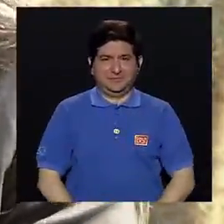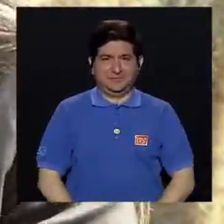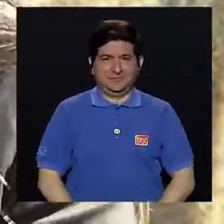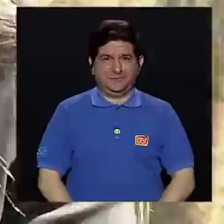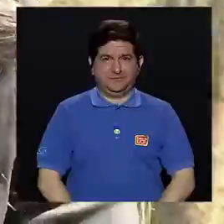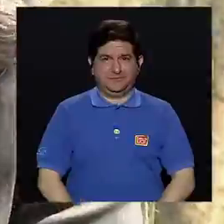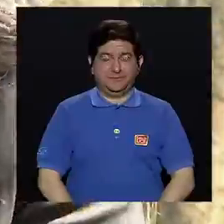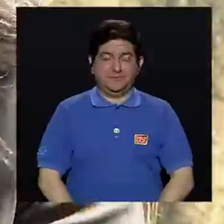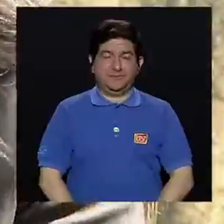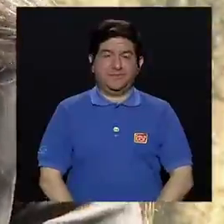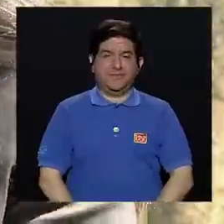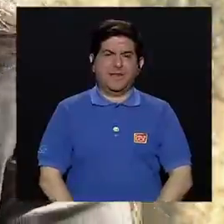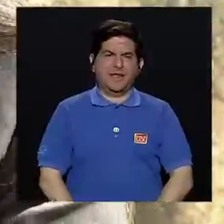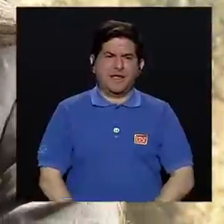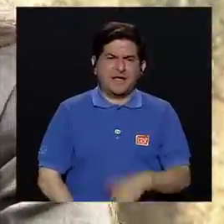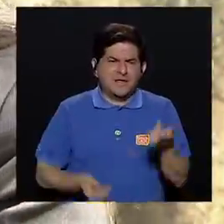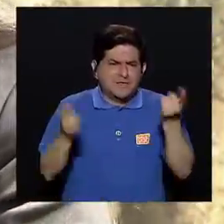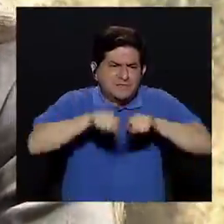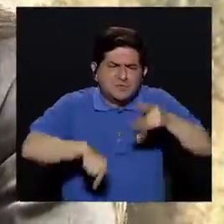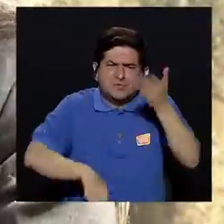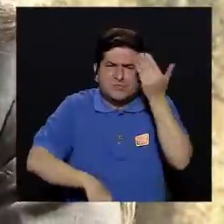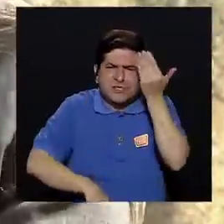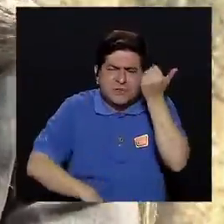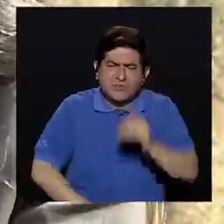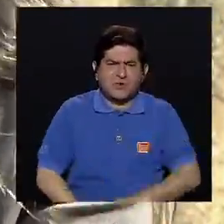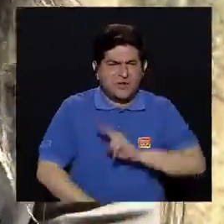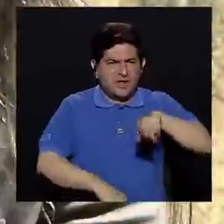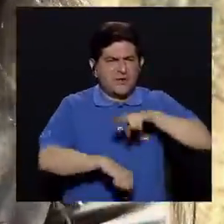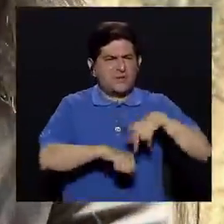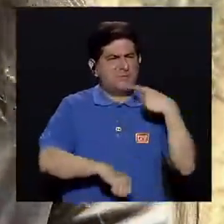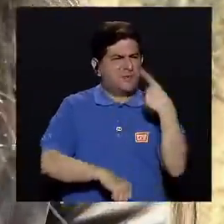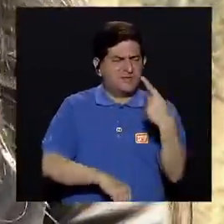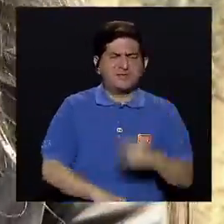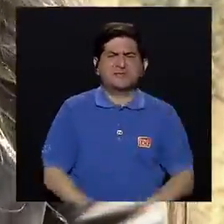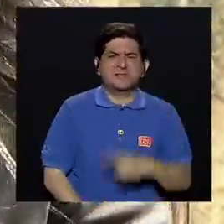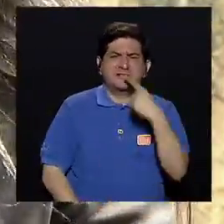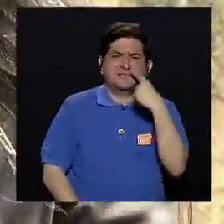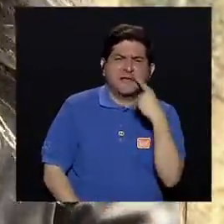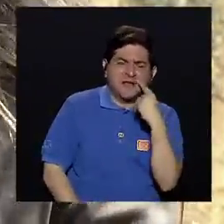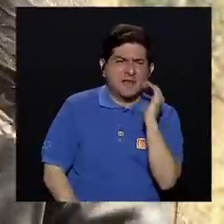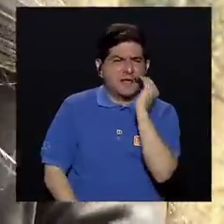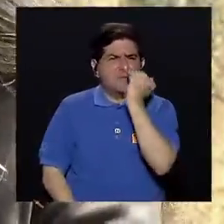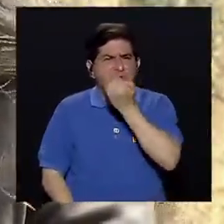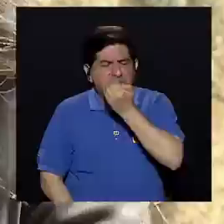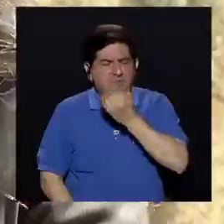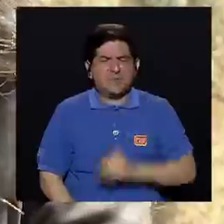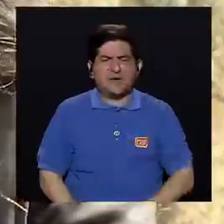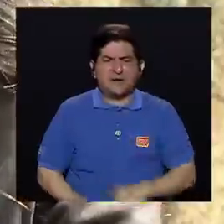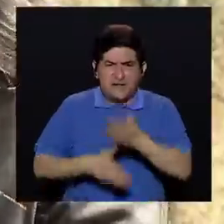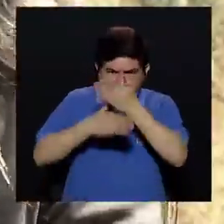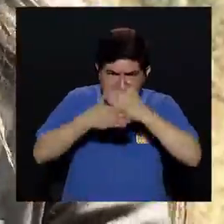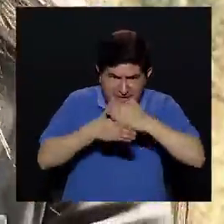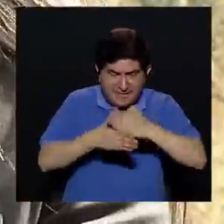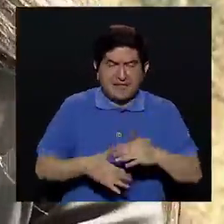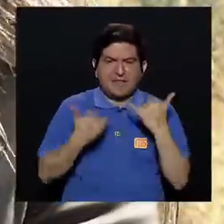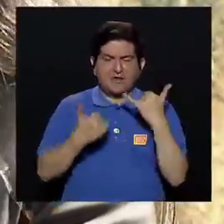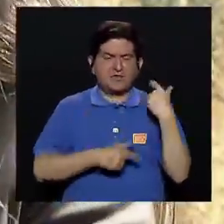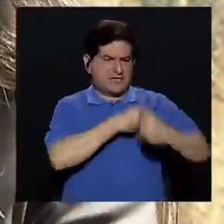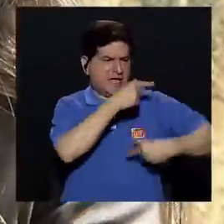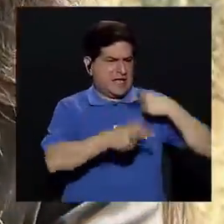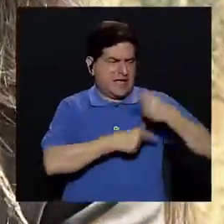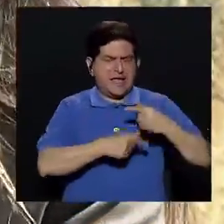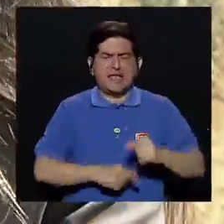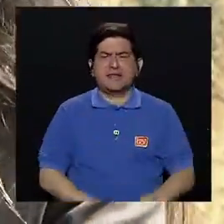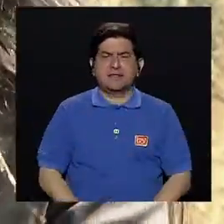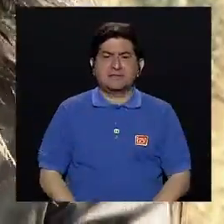variaciones. Ahora, ¿por qué se produce? Generalmente se dice que el labio-paladar hendido es una malformación congénita, es decir, es